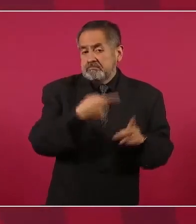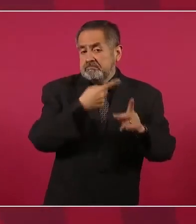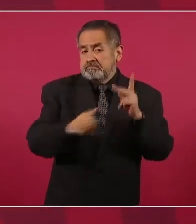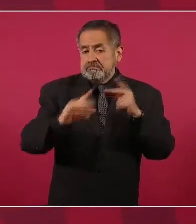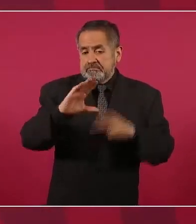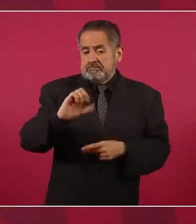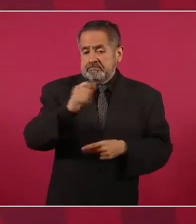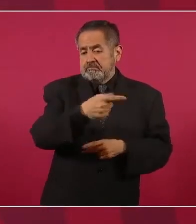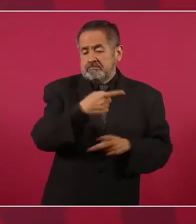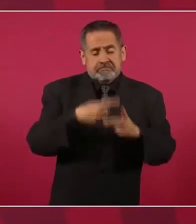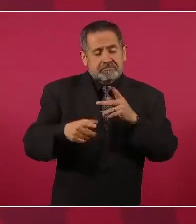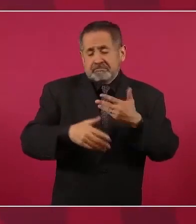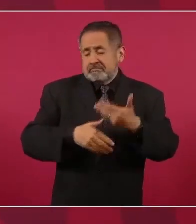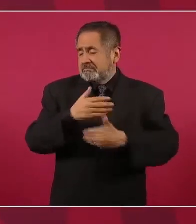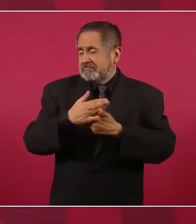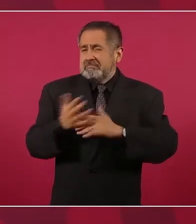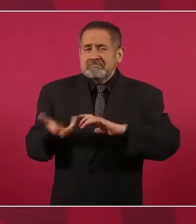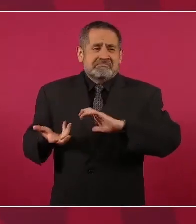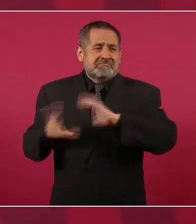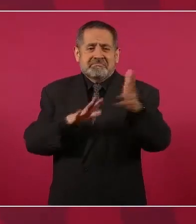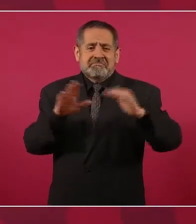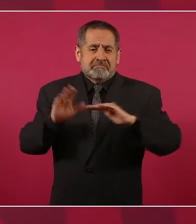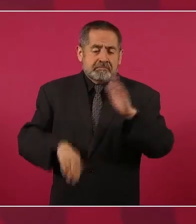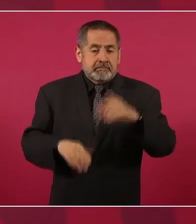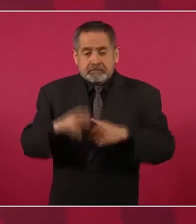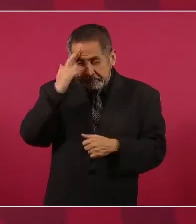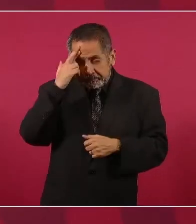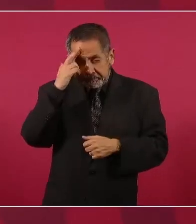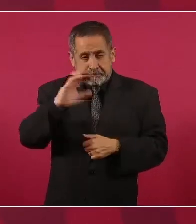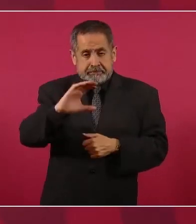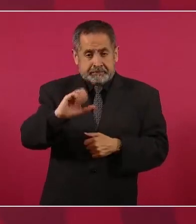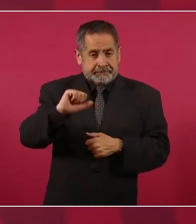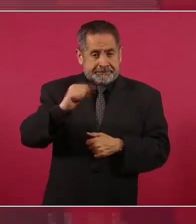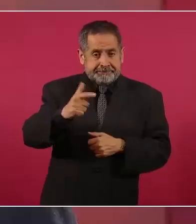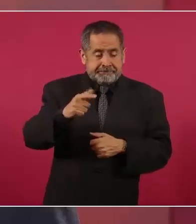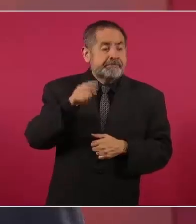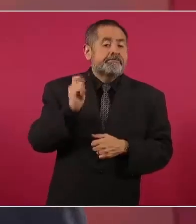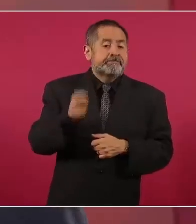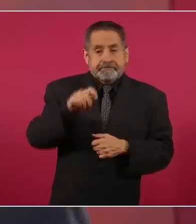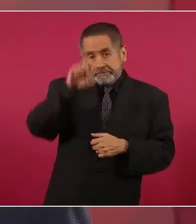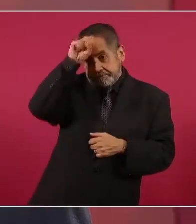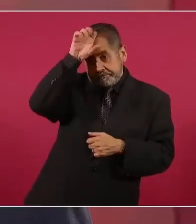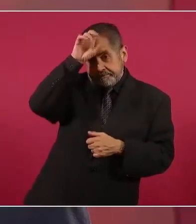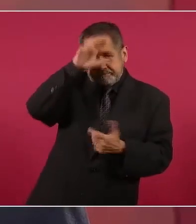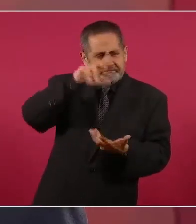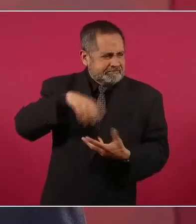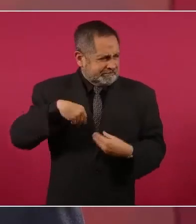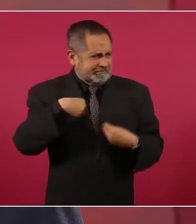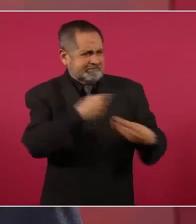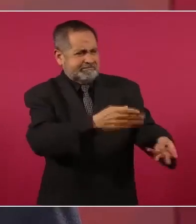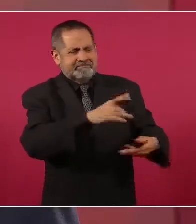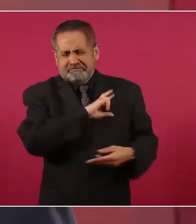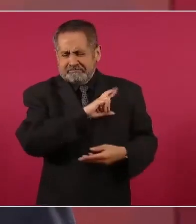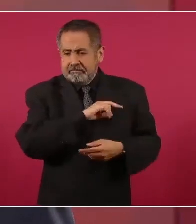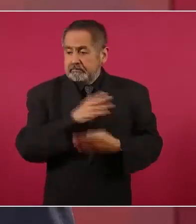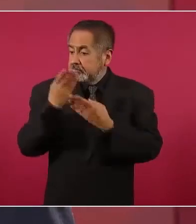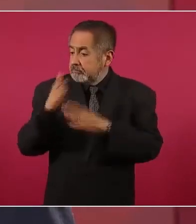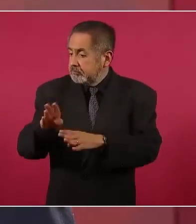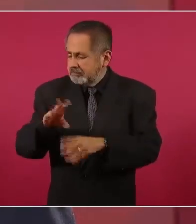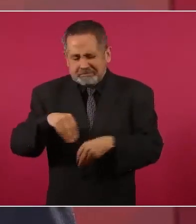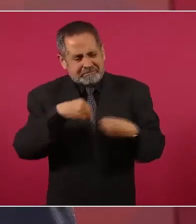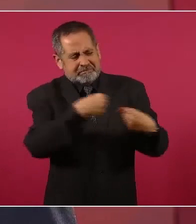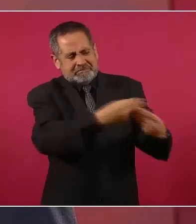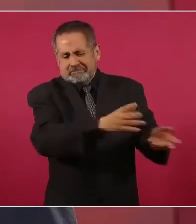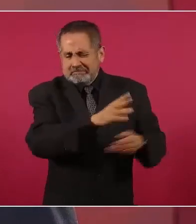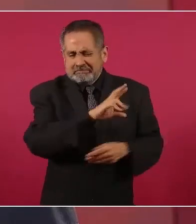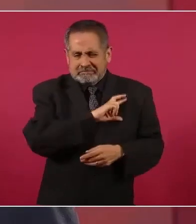entregó las minas, los bancos, las empresas